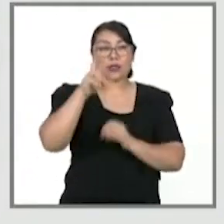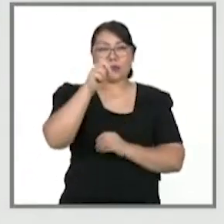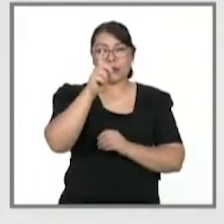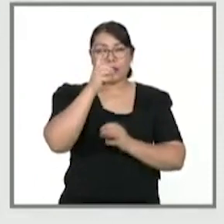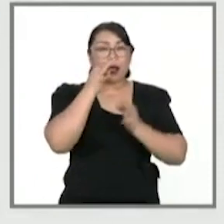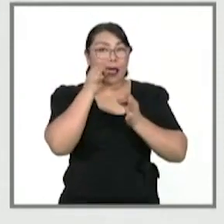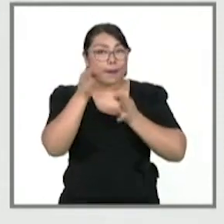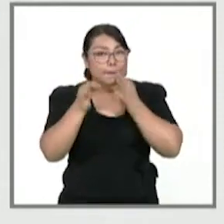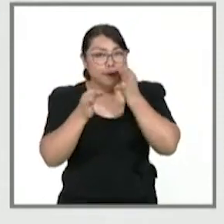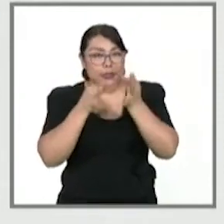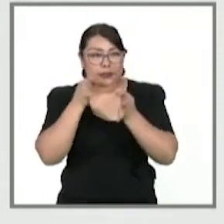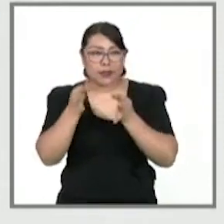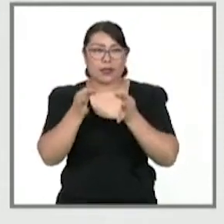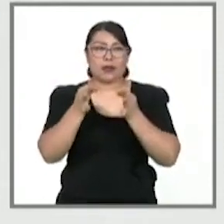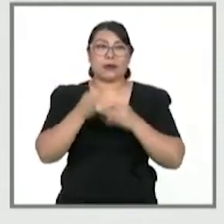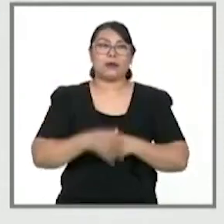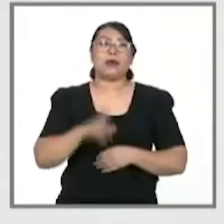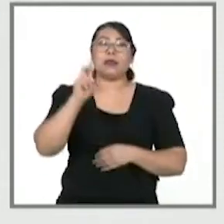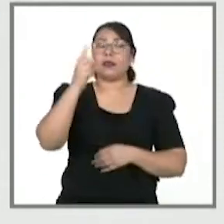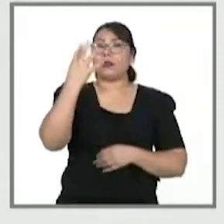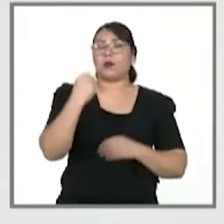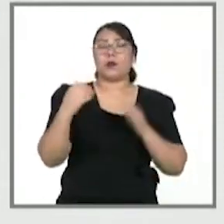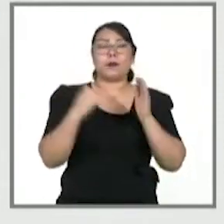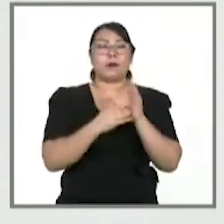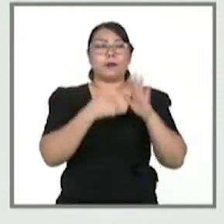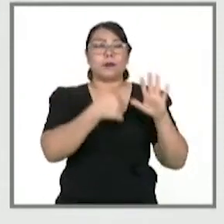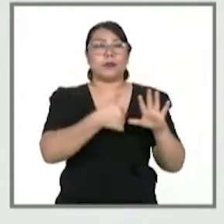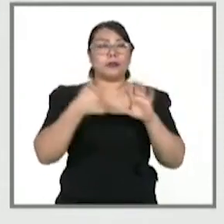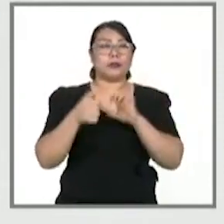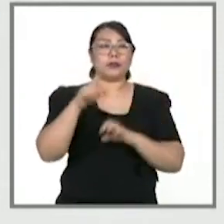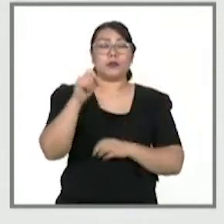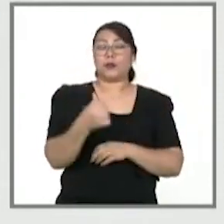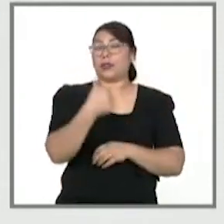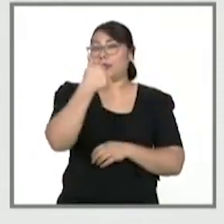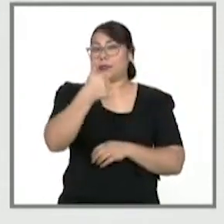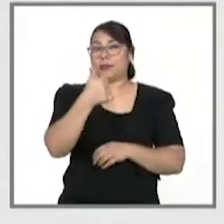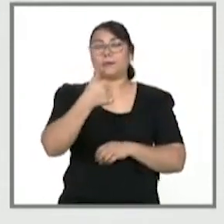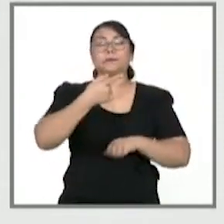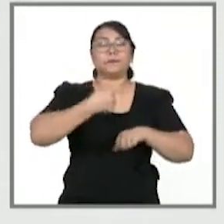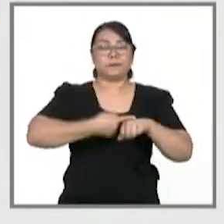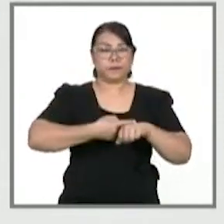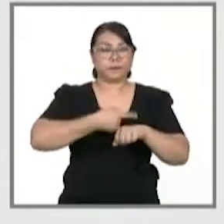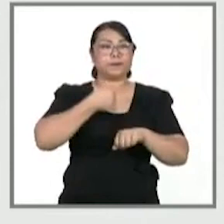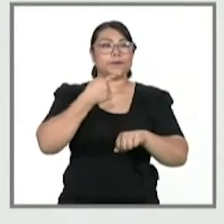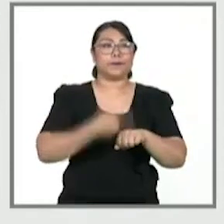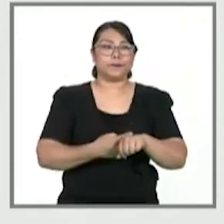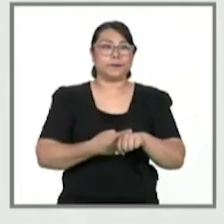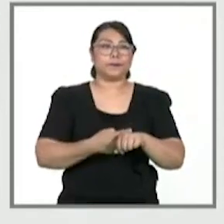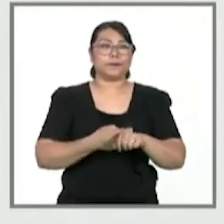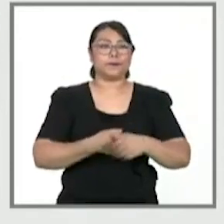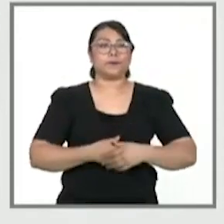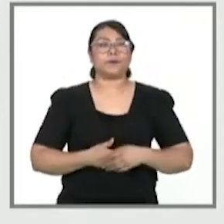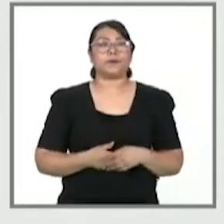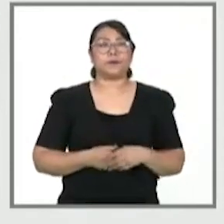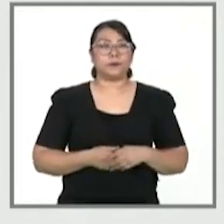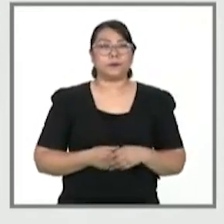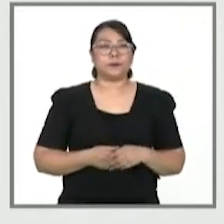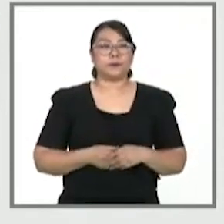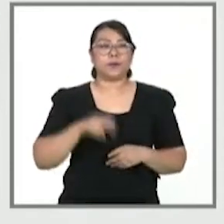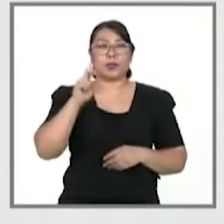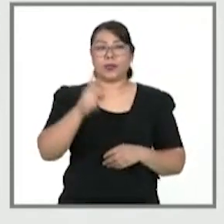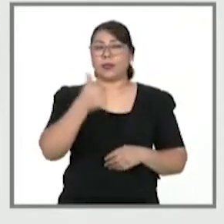de los cuales 39.626 han sido confirmados. De estos confirmados,